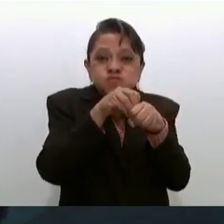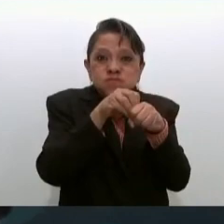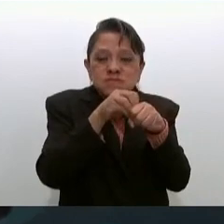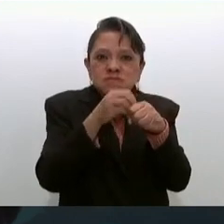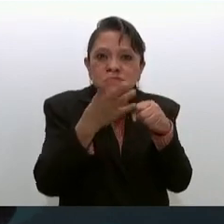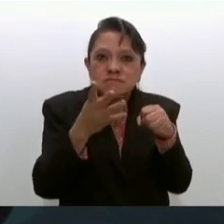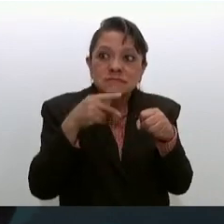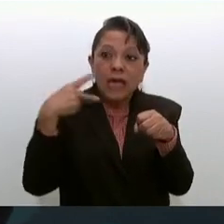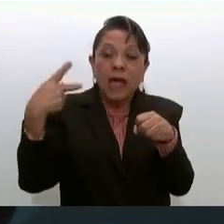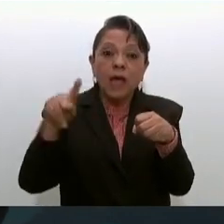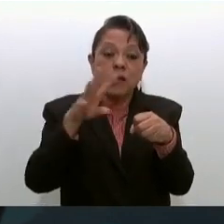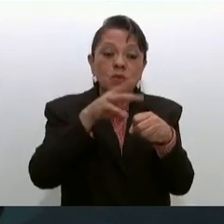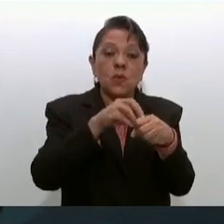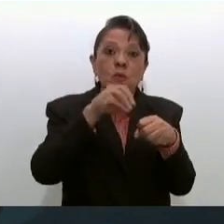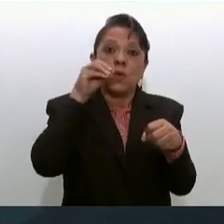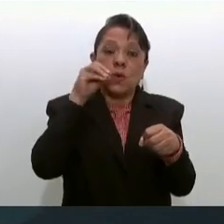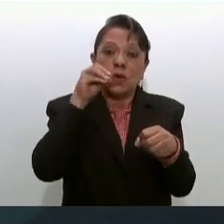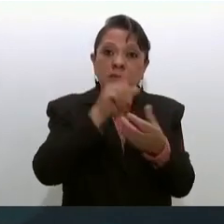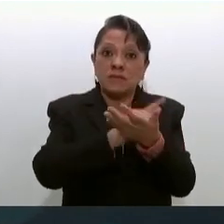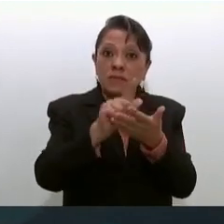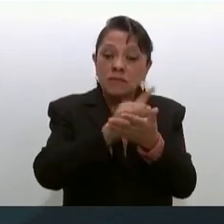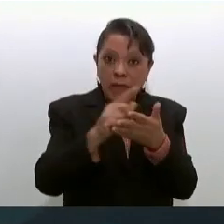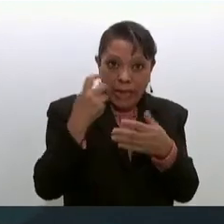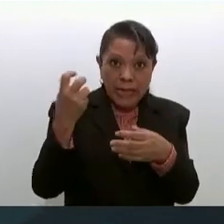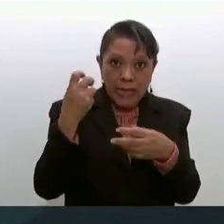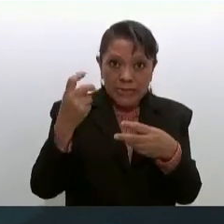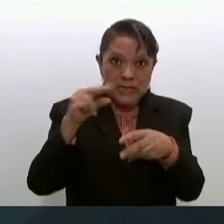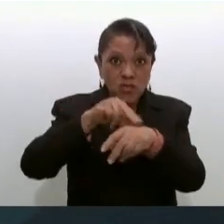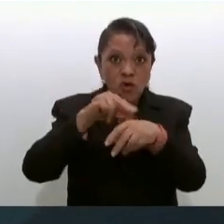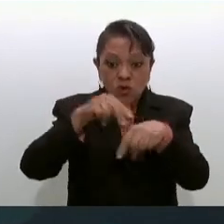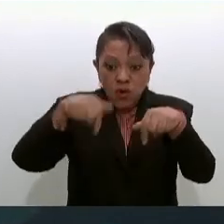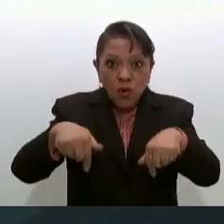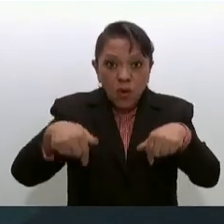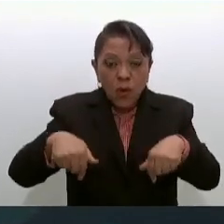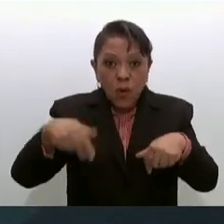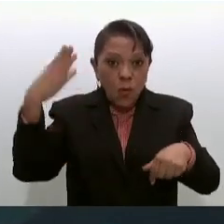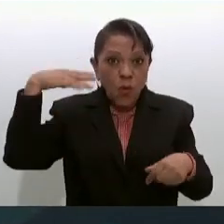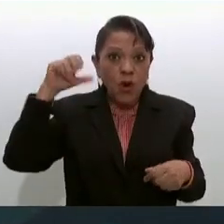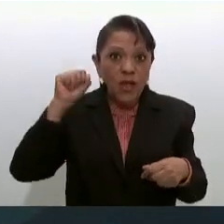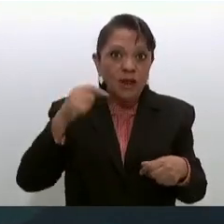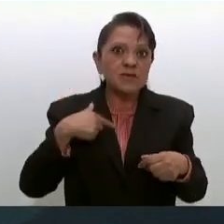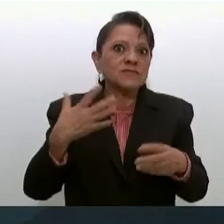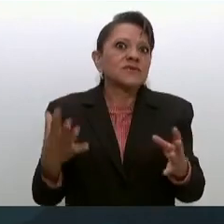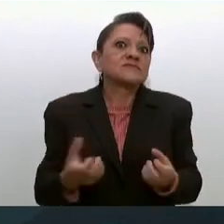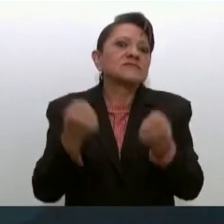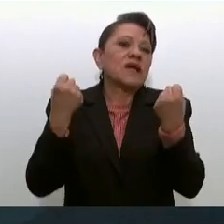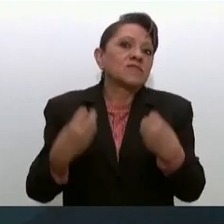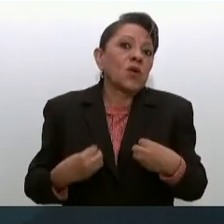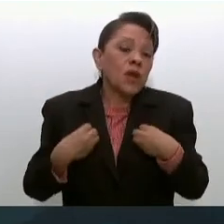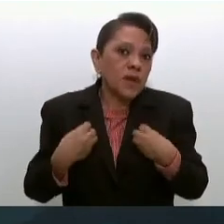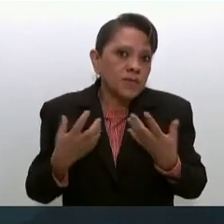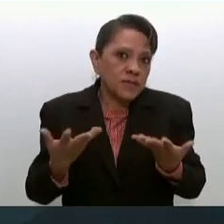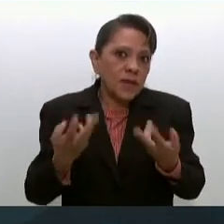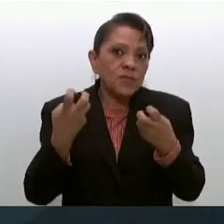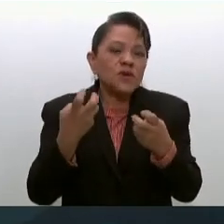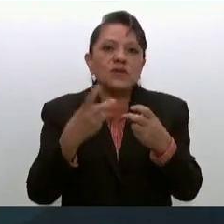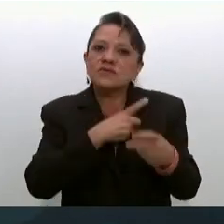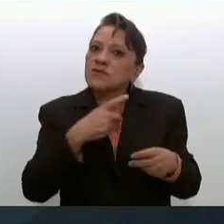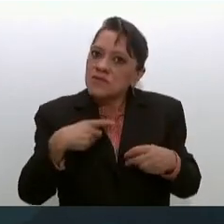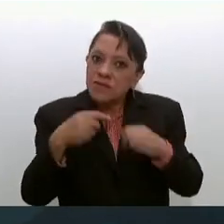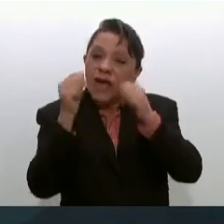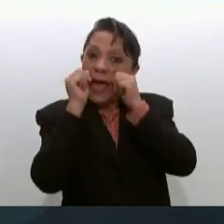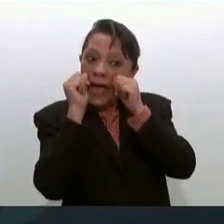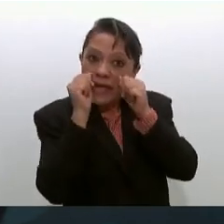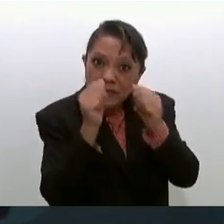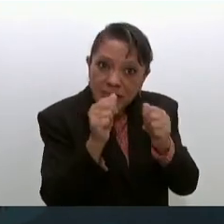tenemos que seguir atendiendo todo lo relacionado con infartos y no sólo se